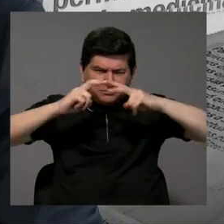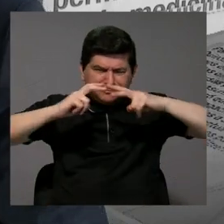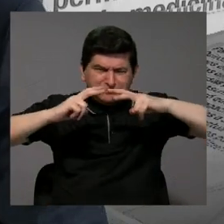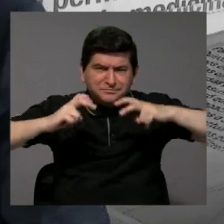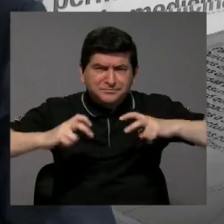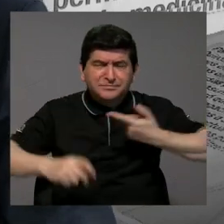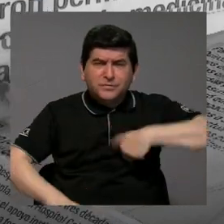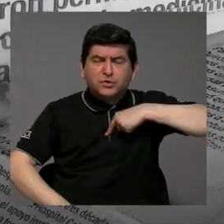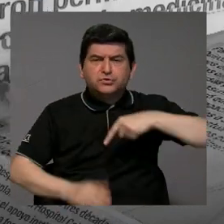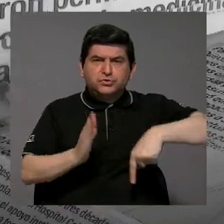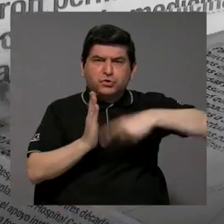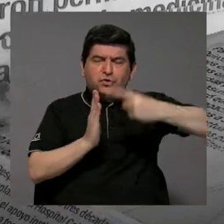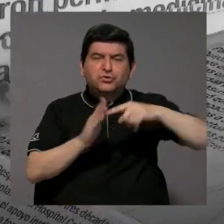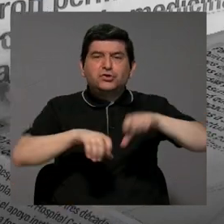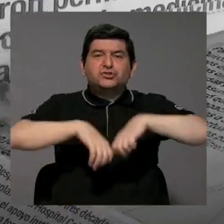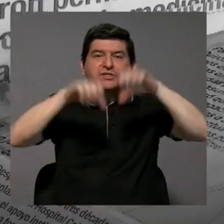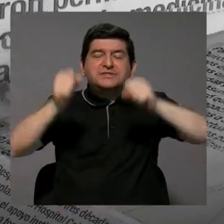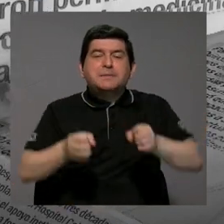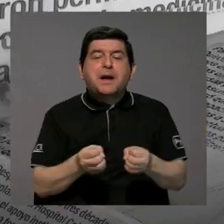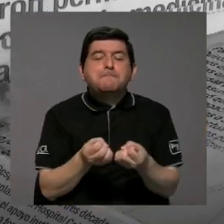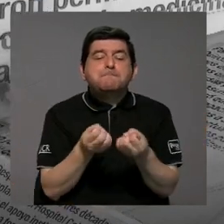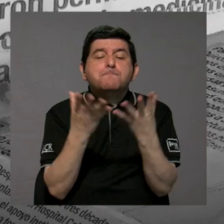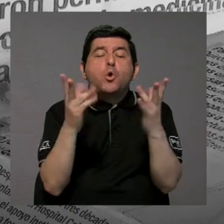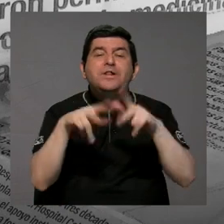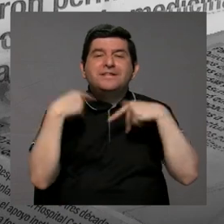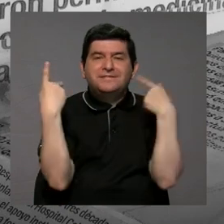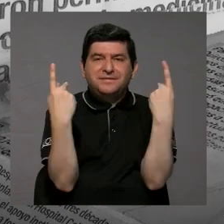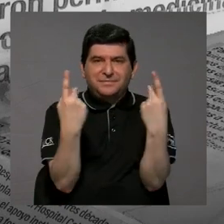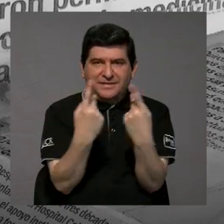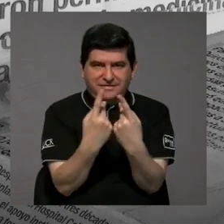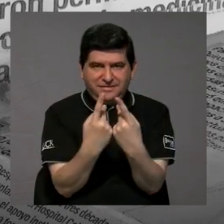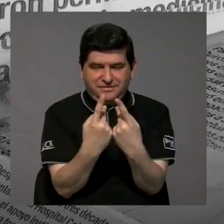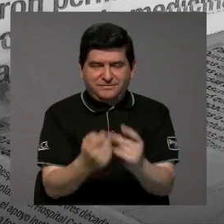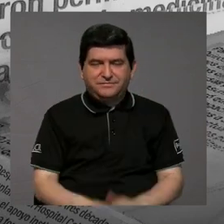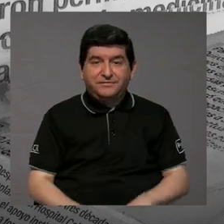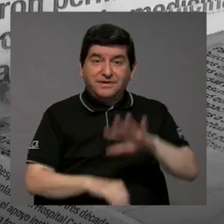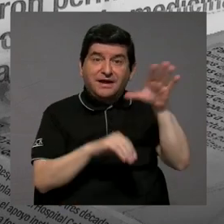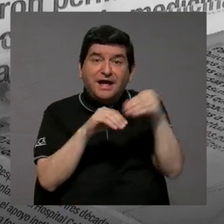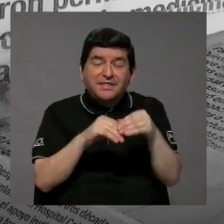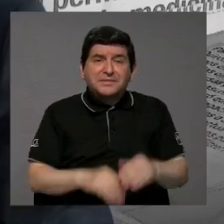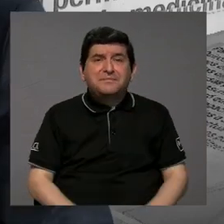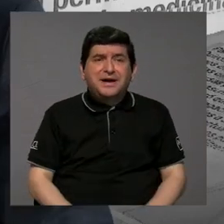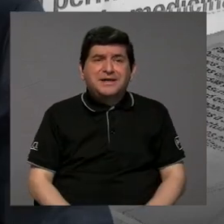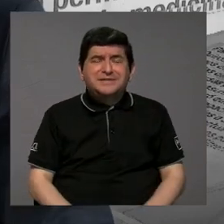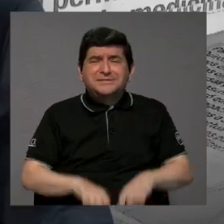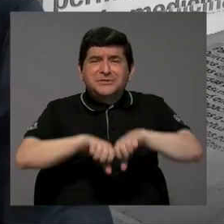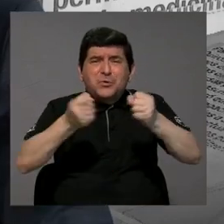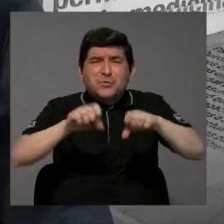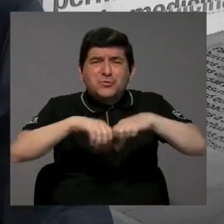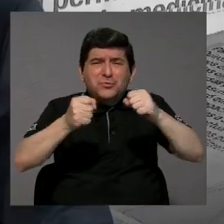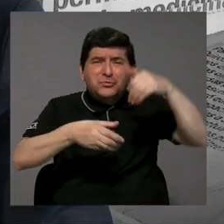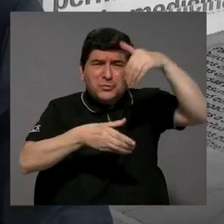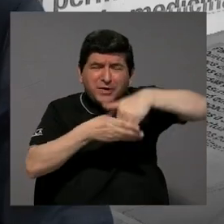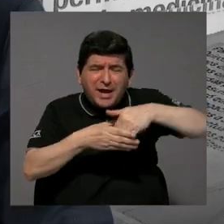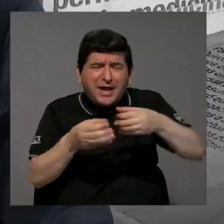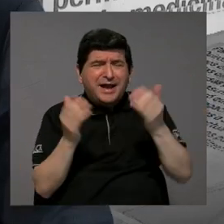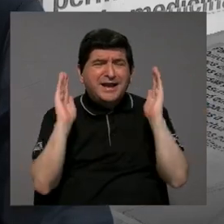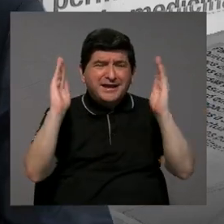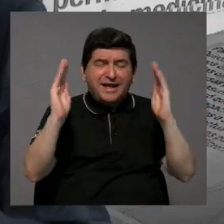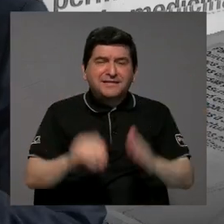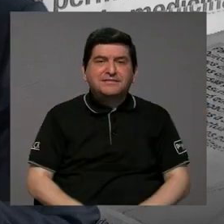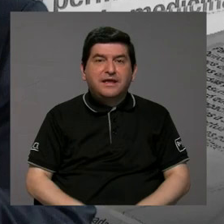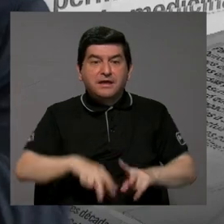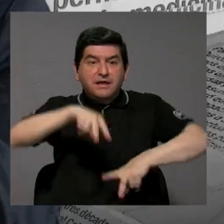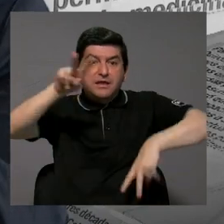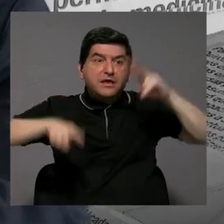mediciones, nosotros calificamos como un sistema multipartidista, además altamente fragmentado, y con alta